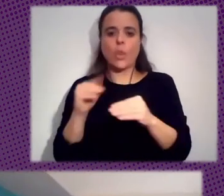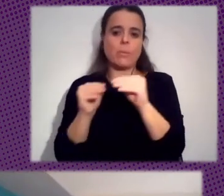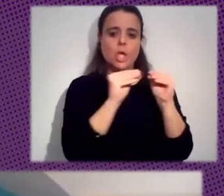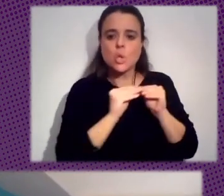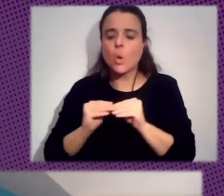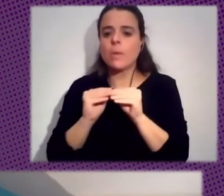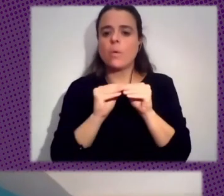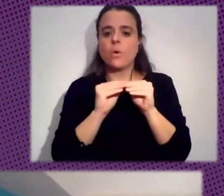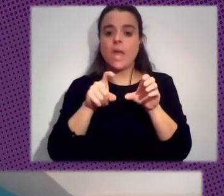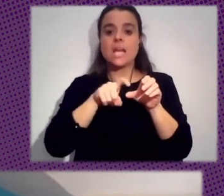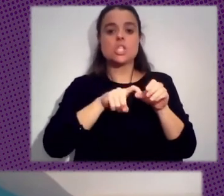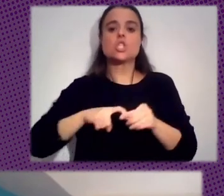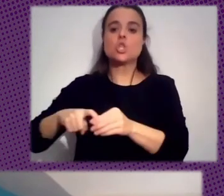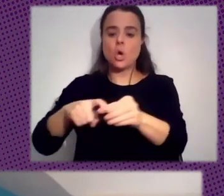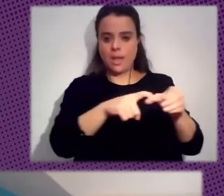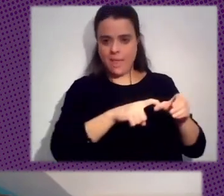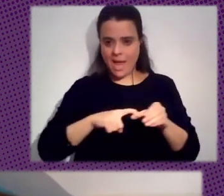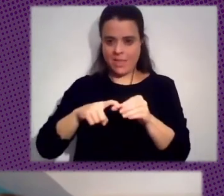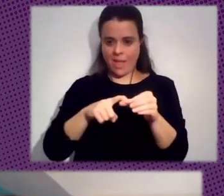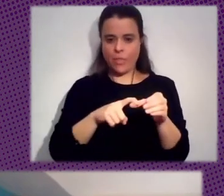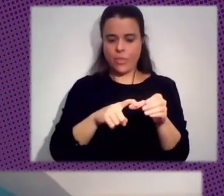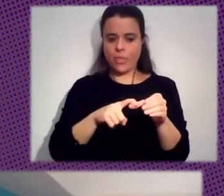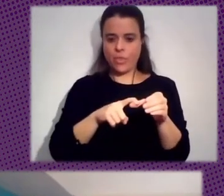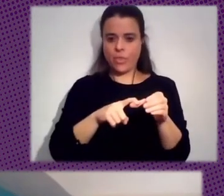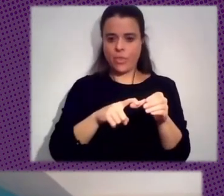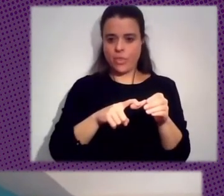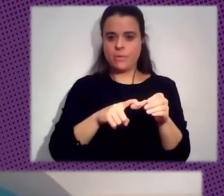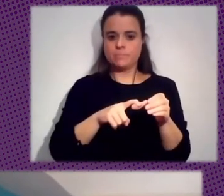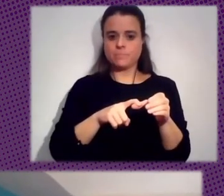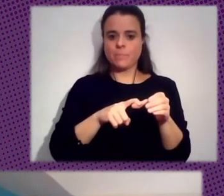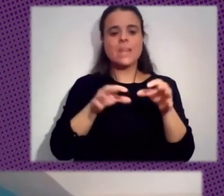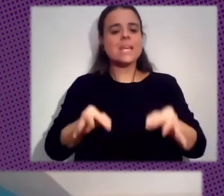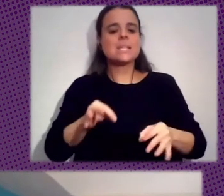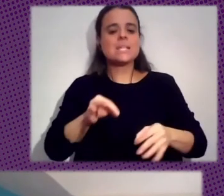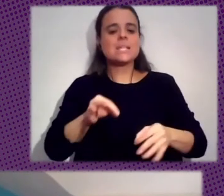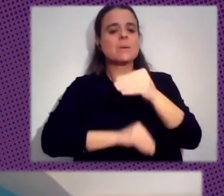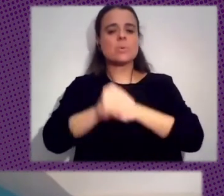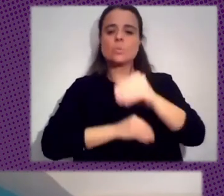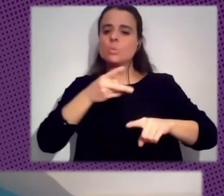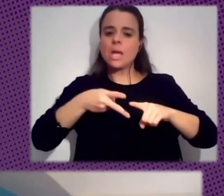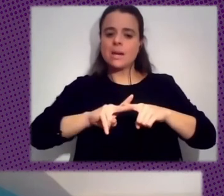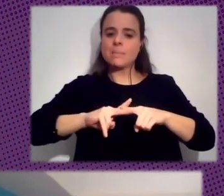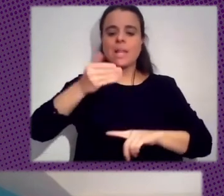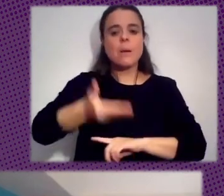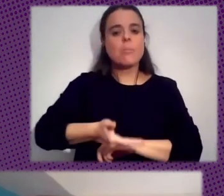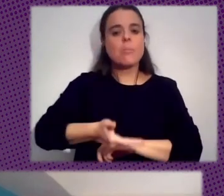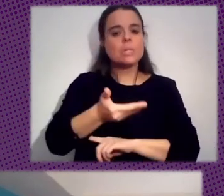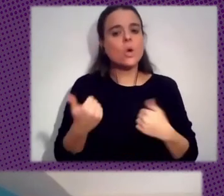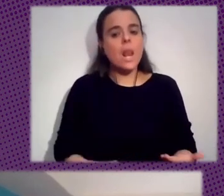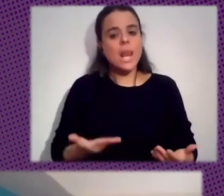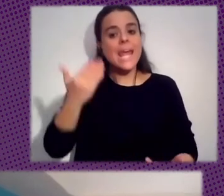Solidaridad Siempre Empleando Una Herramienta Muy Importante Que Es La